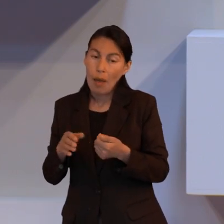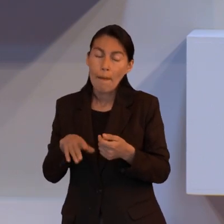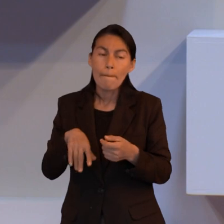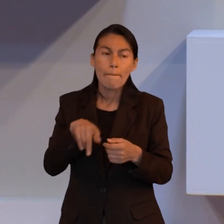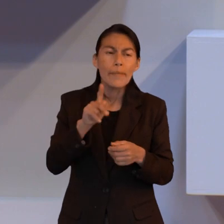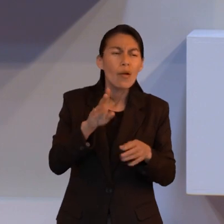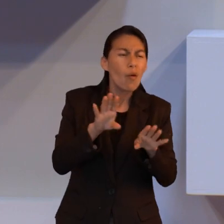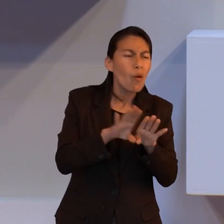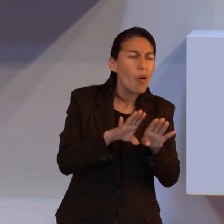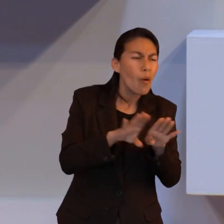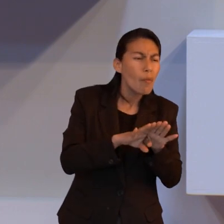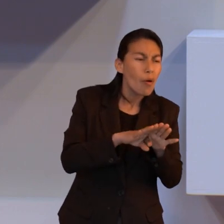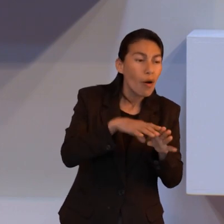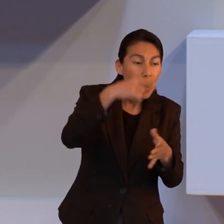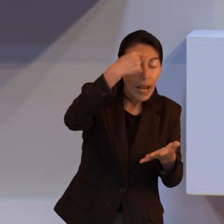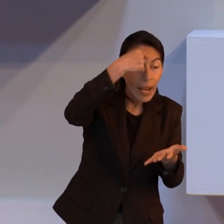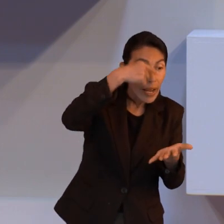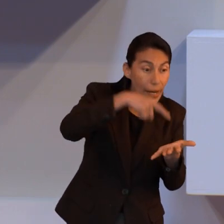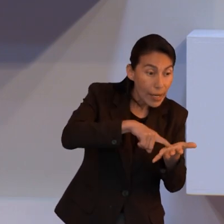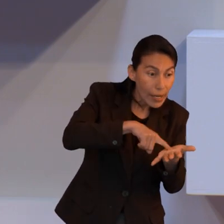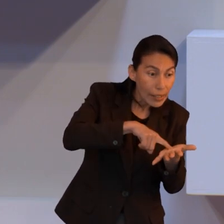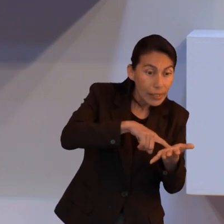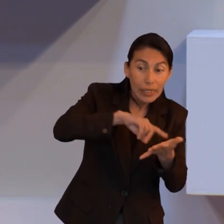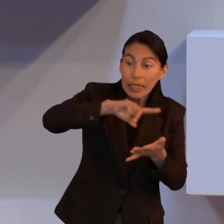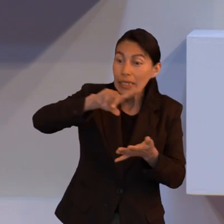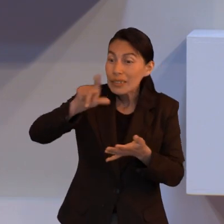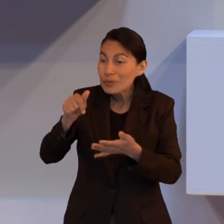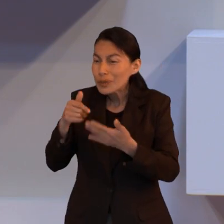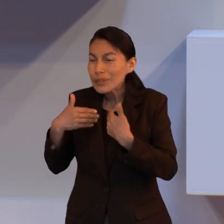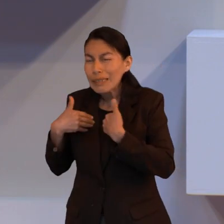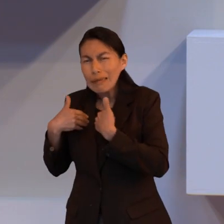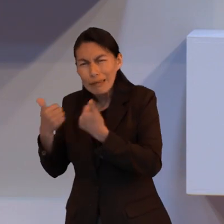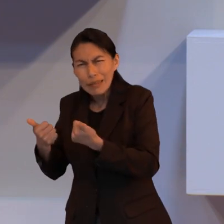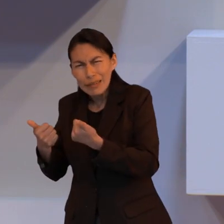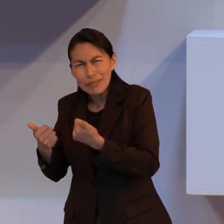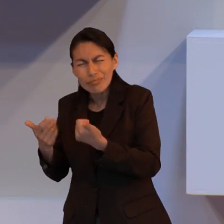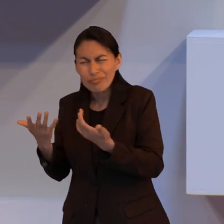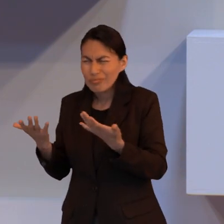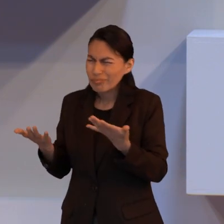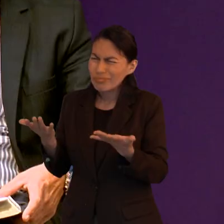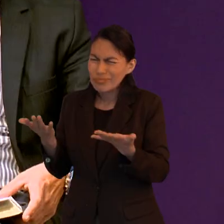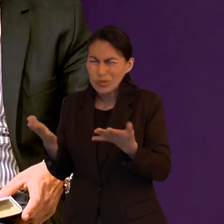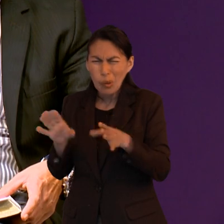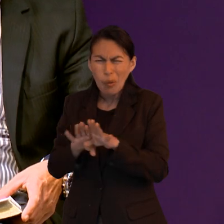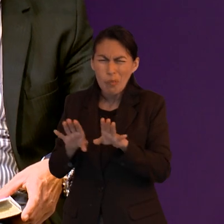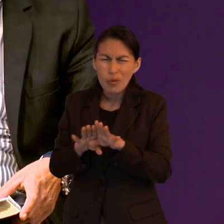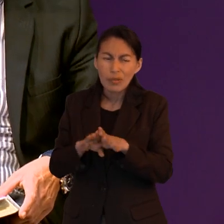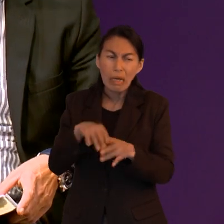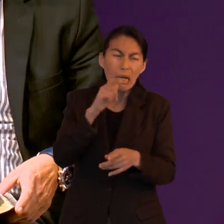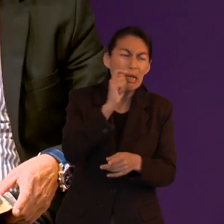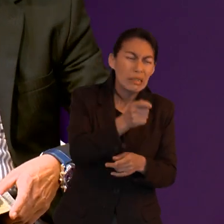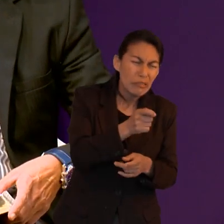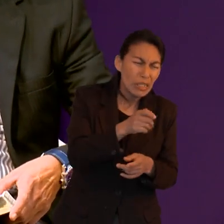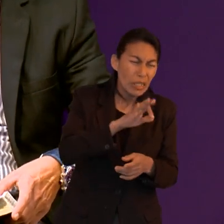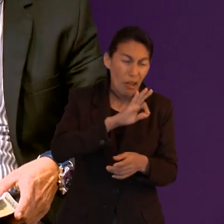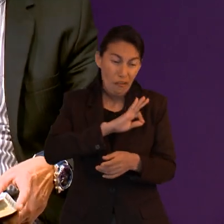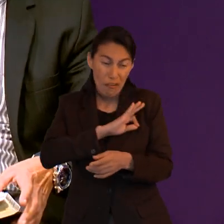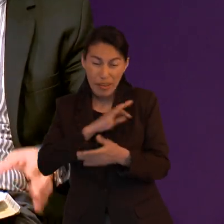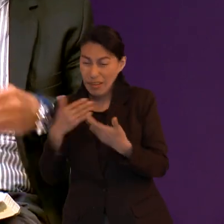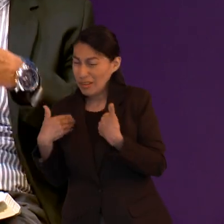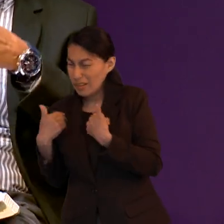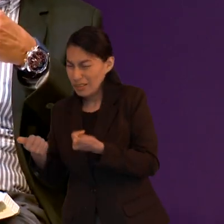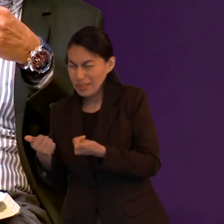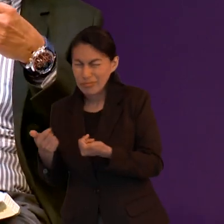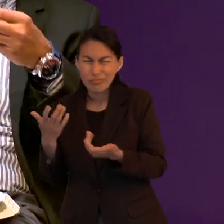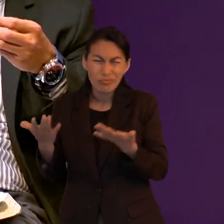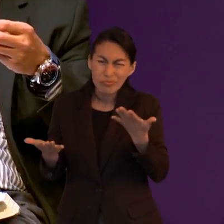si es verdad cómo vamos a creer para poder entender primero yo creo que Virginia es un asunto no que es